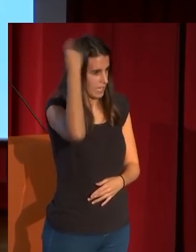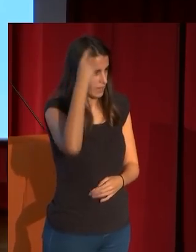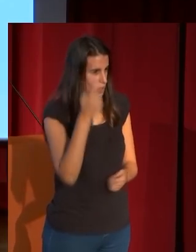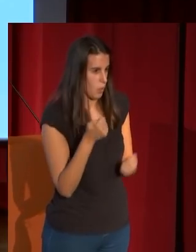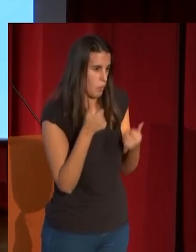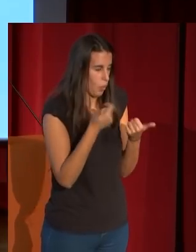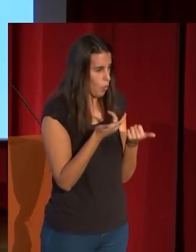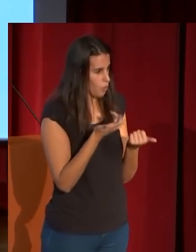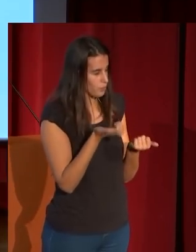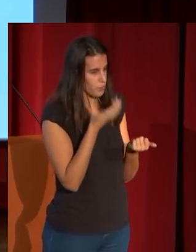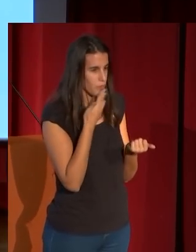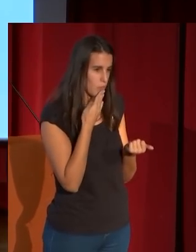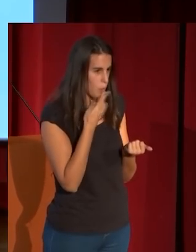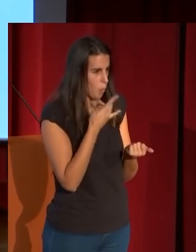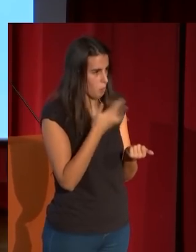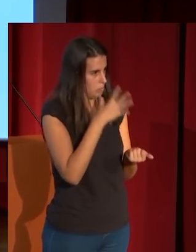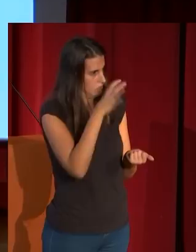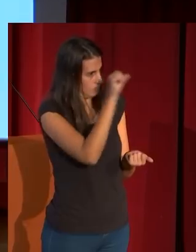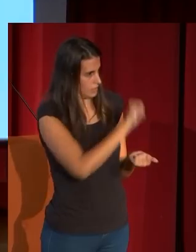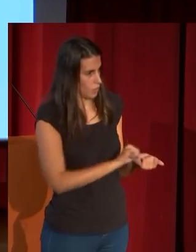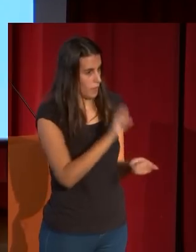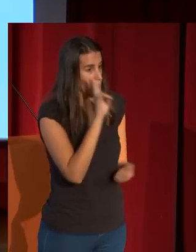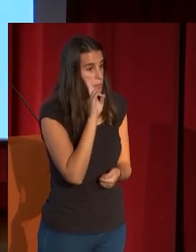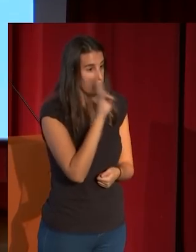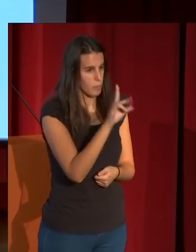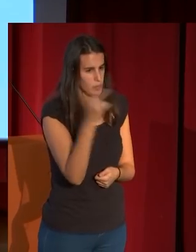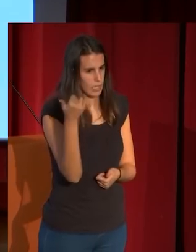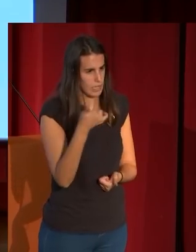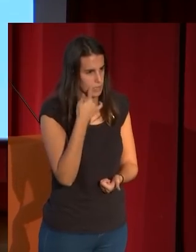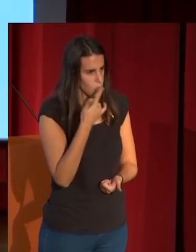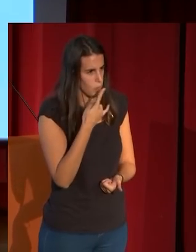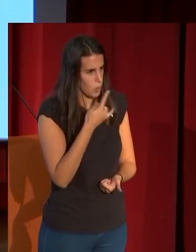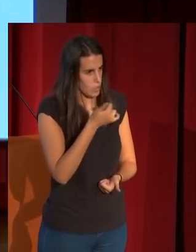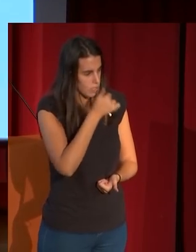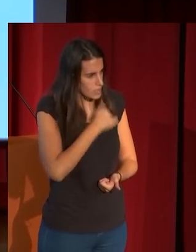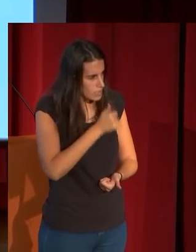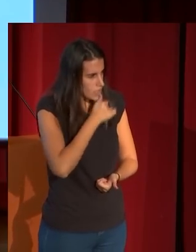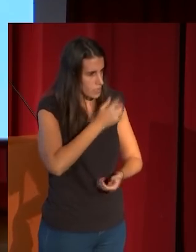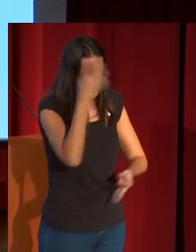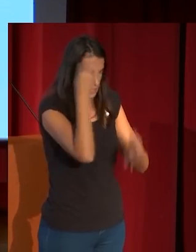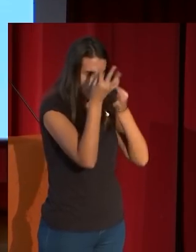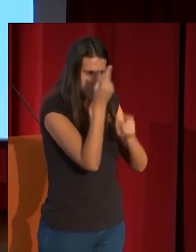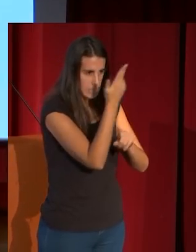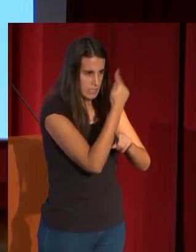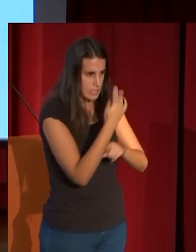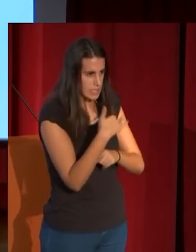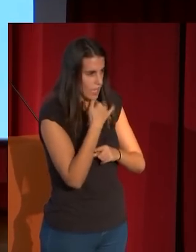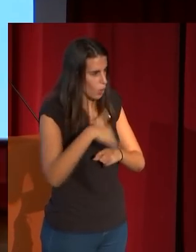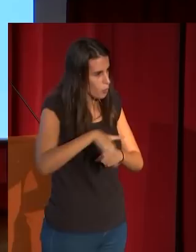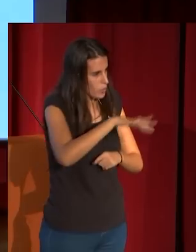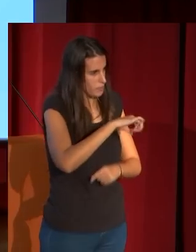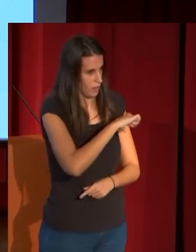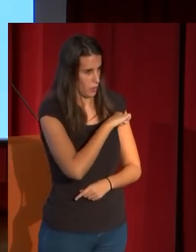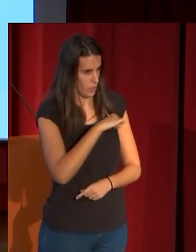poco exteriores y muy espectaculares, vemos lo contrario, la contención, la reducción a un ambiente íntimo, en de